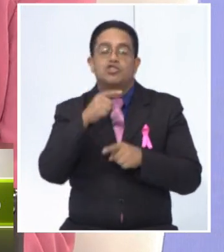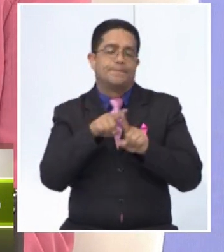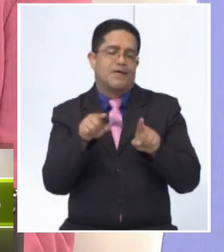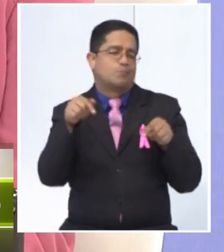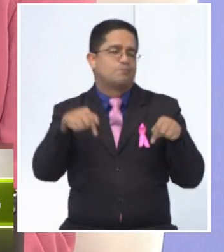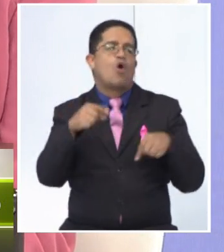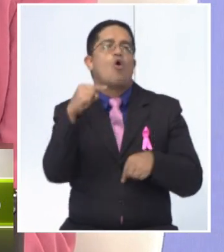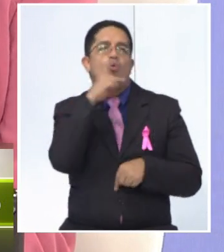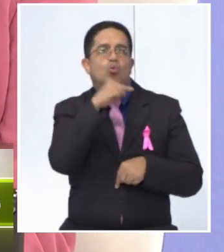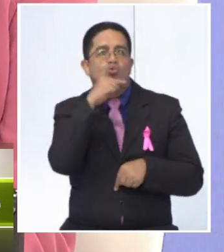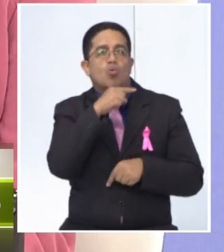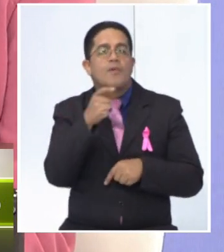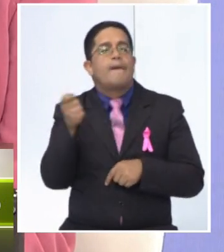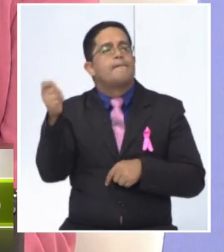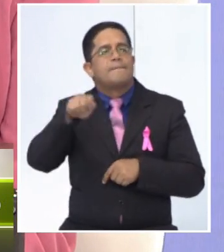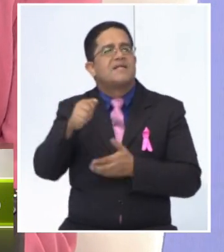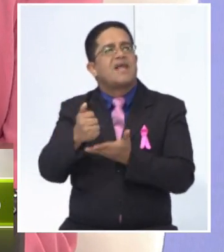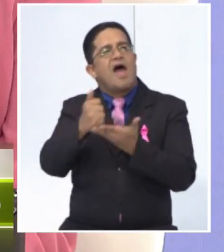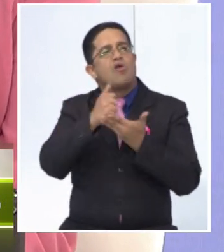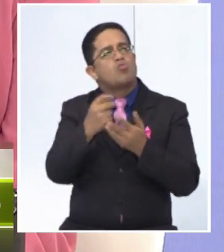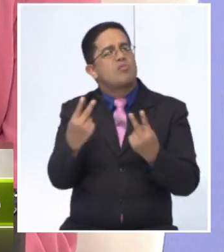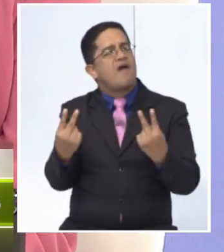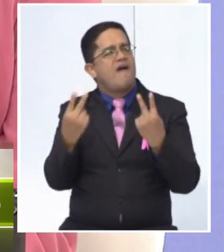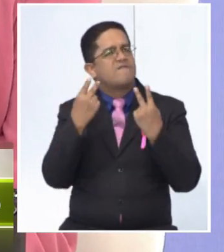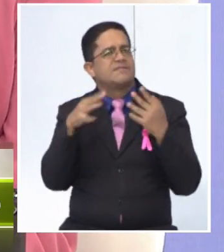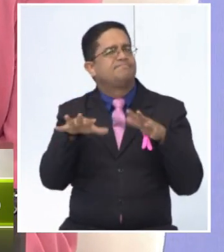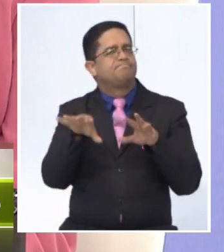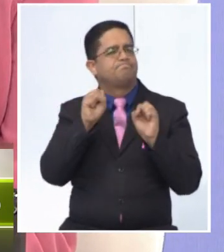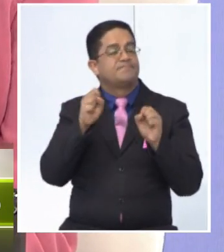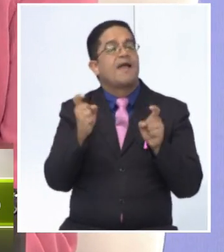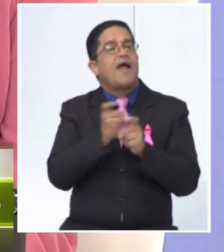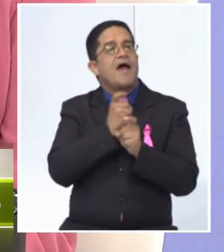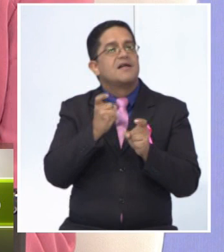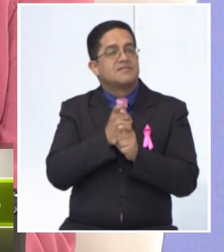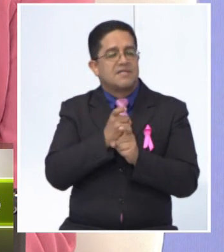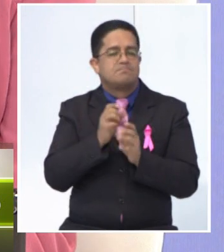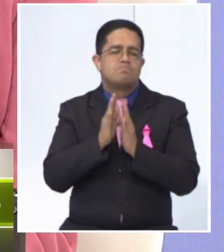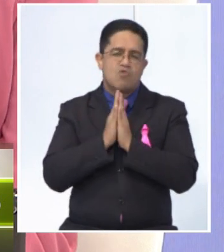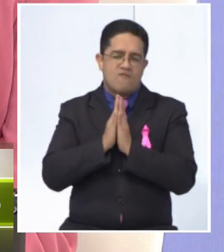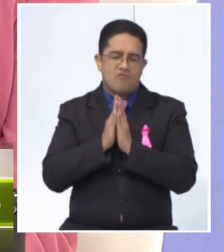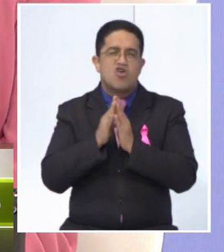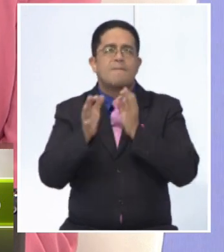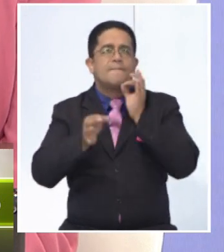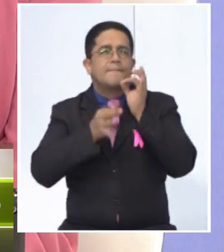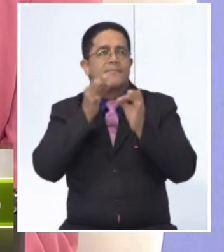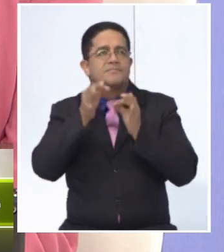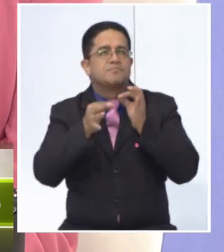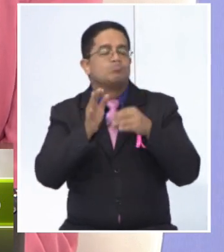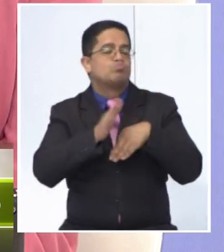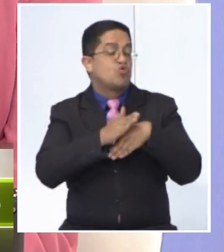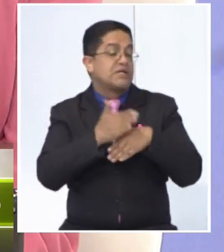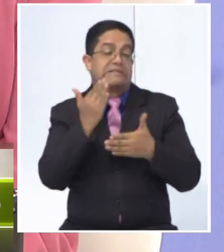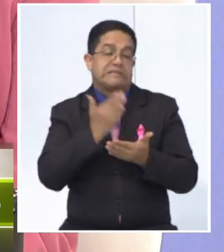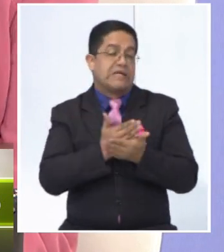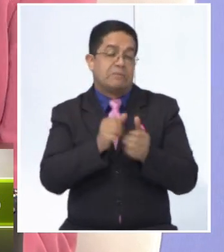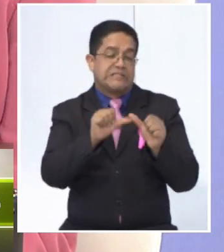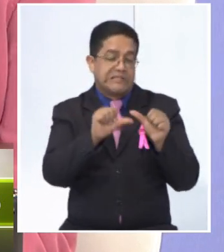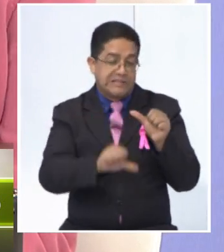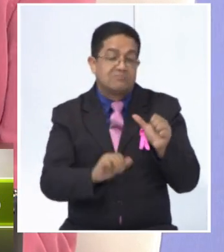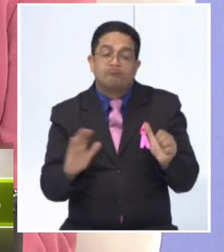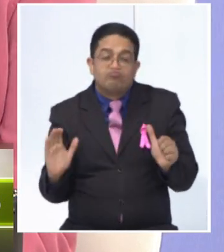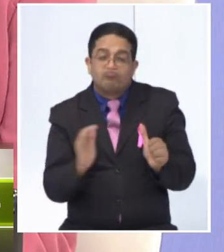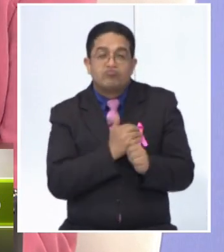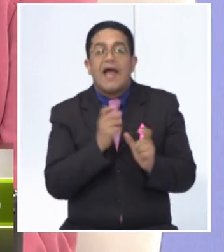en ese mes que nos ayuda a visibilizar un poco más el cáncer de mamá, hablemos un poco, porque lo hemos dicho siempre, el diagnóstico de